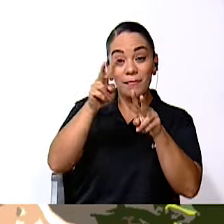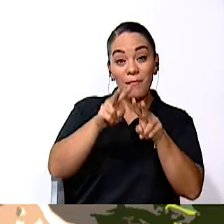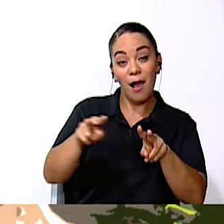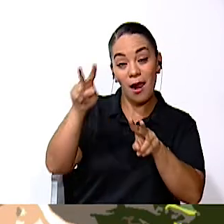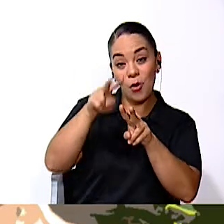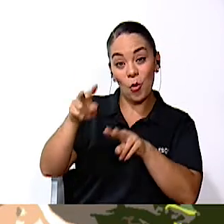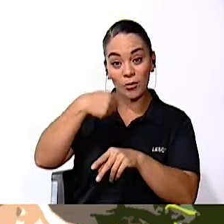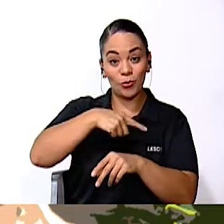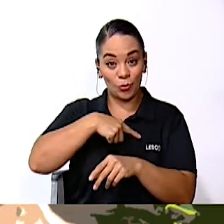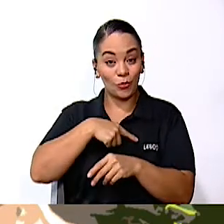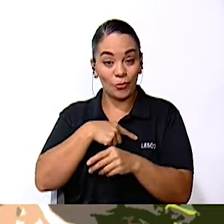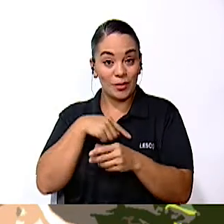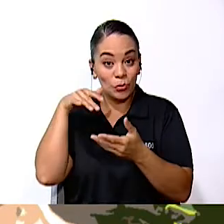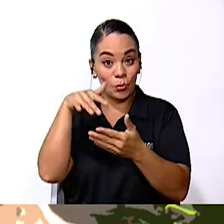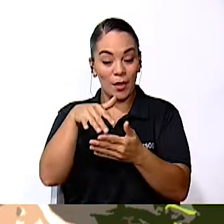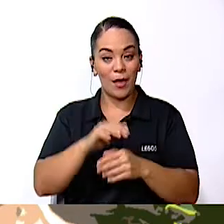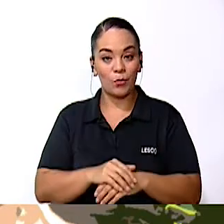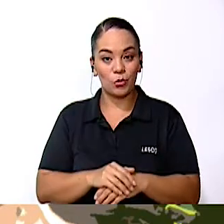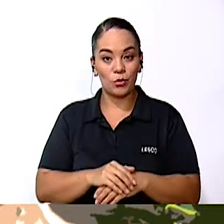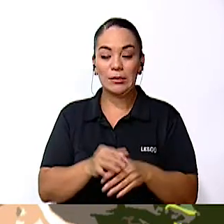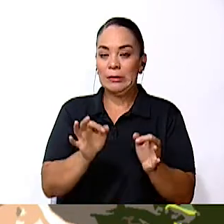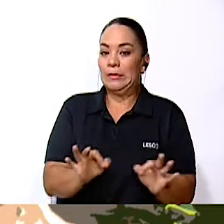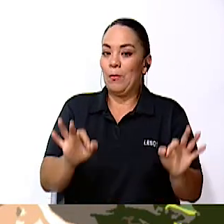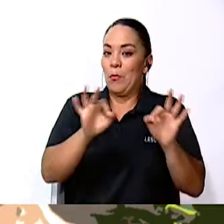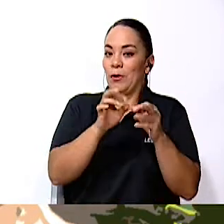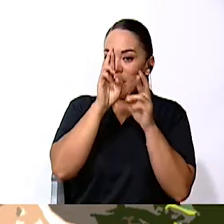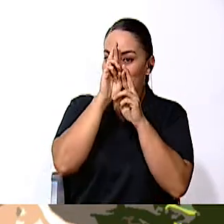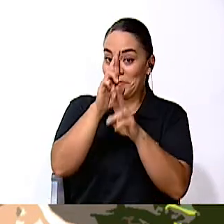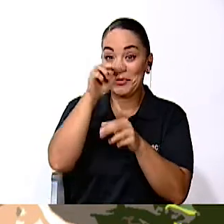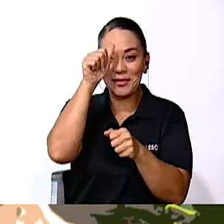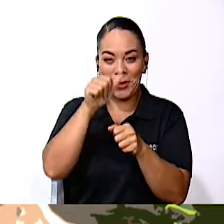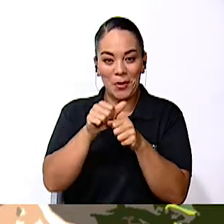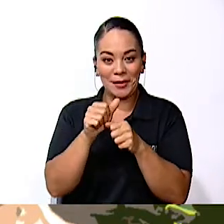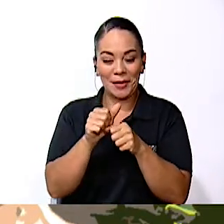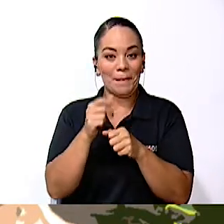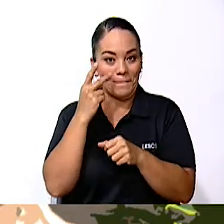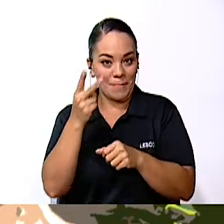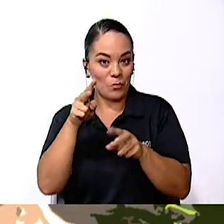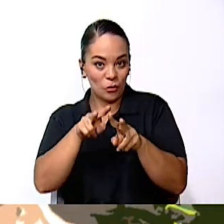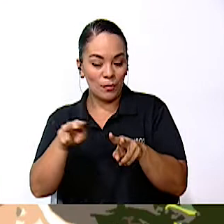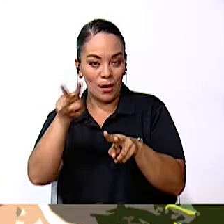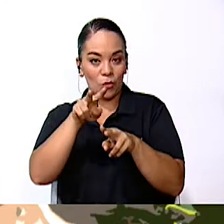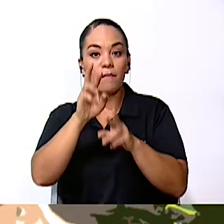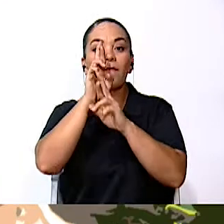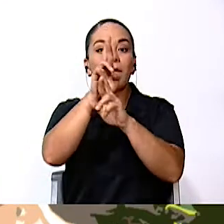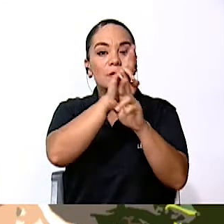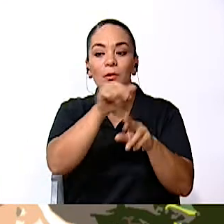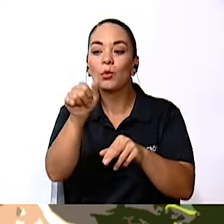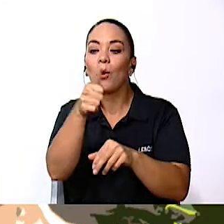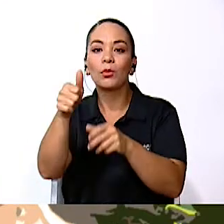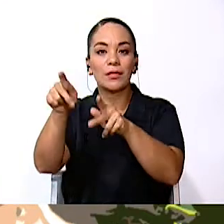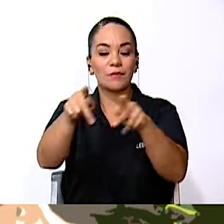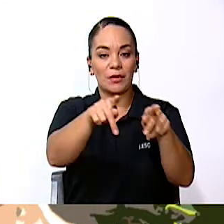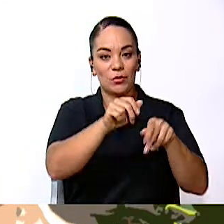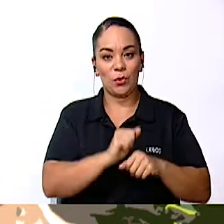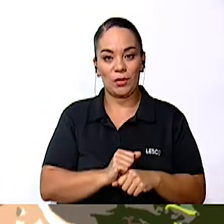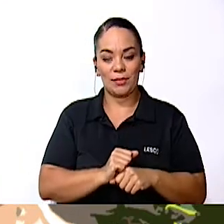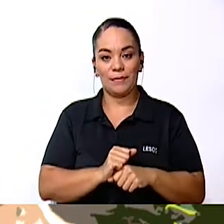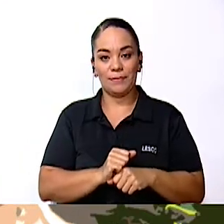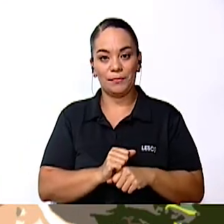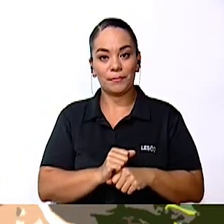en estas clases, ¿verdad? Pero sobre todo el respeto. ¿Se acuerdan que lo hemos visto? El respeto a los demás, a sus